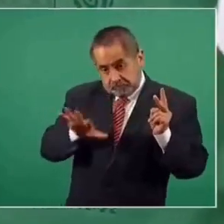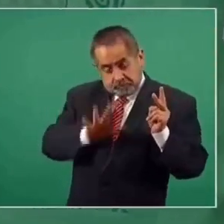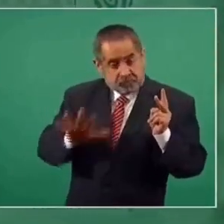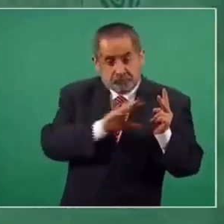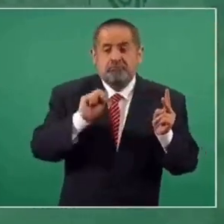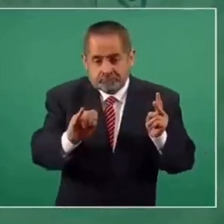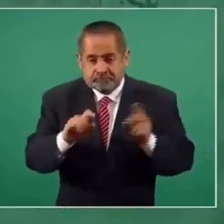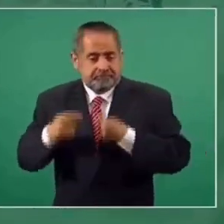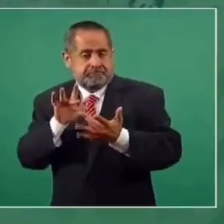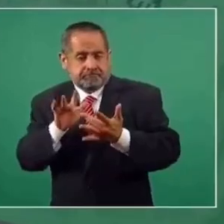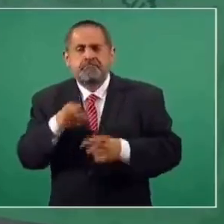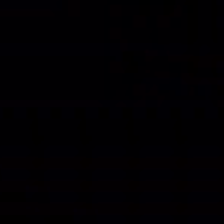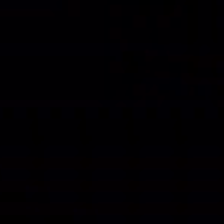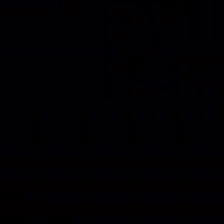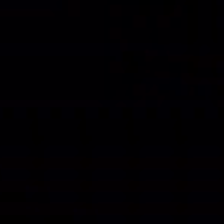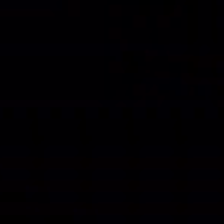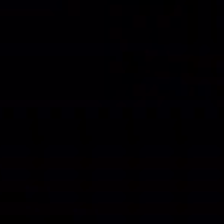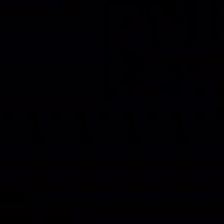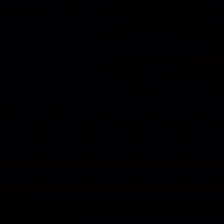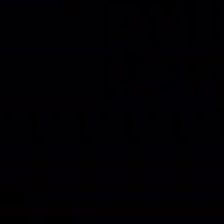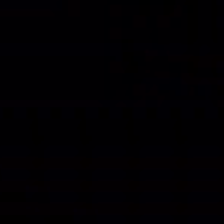Y en la península, pero ya estamos resolviéndolo.